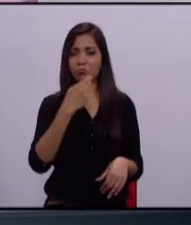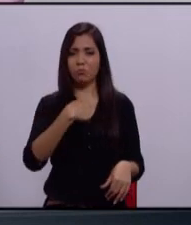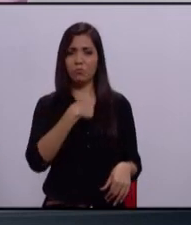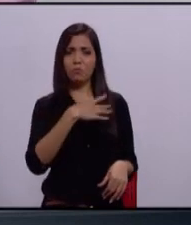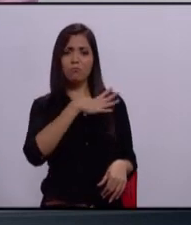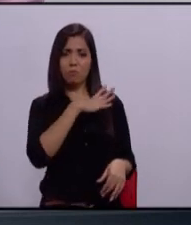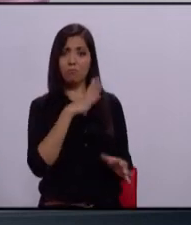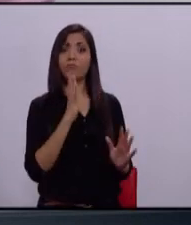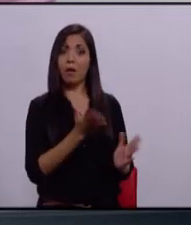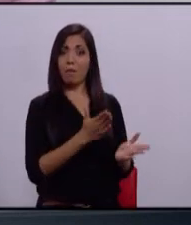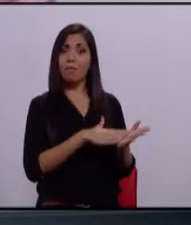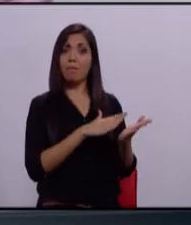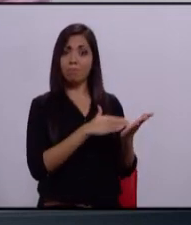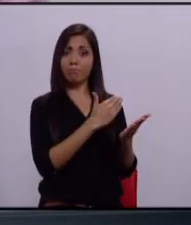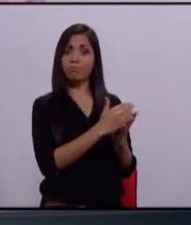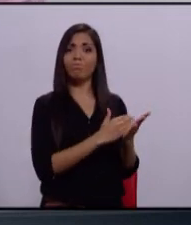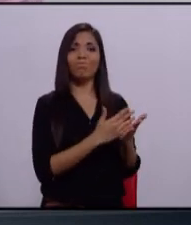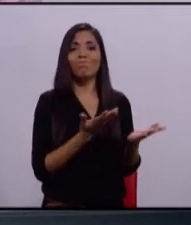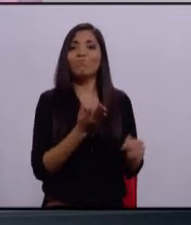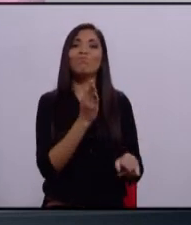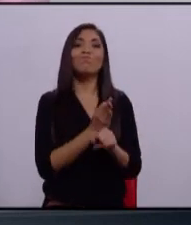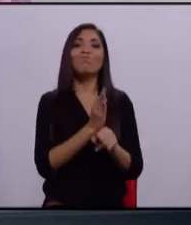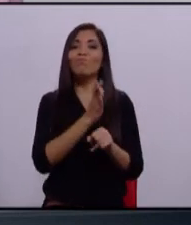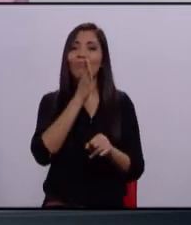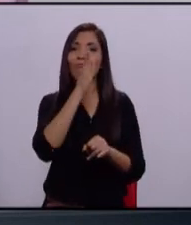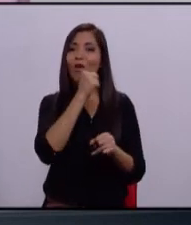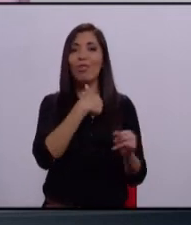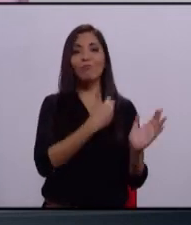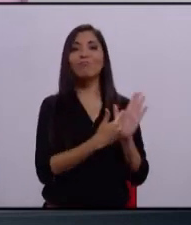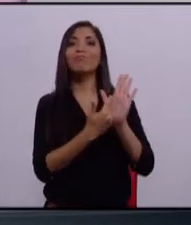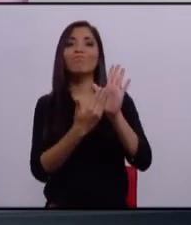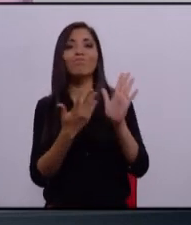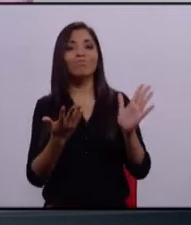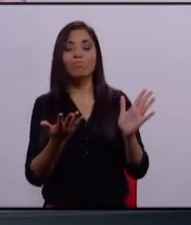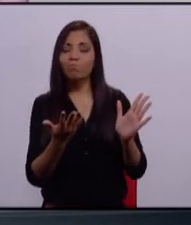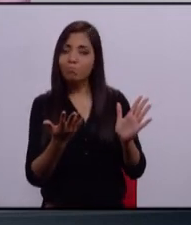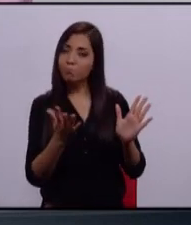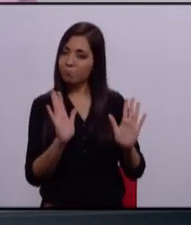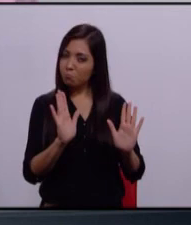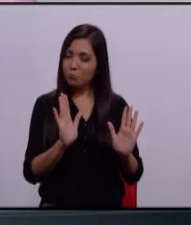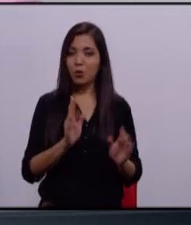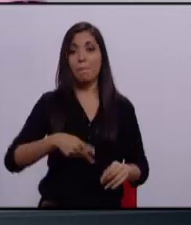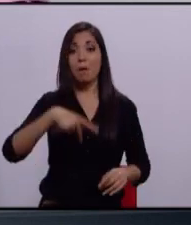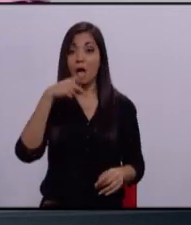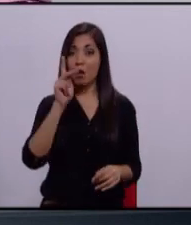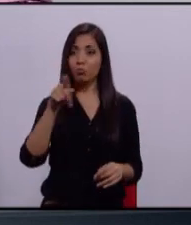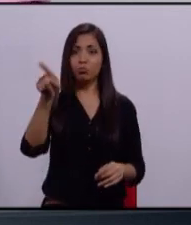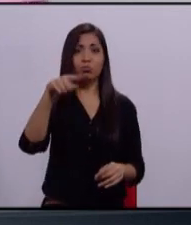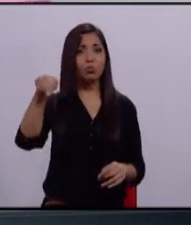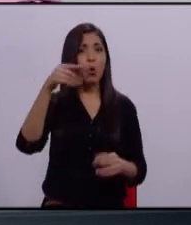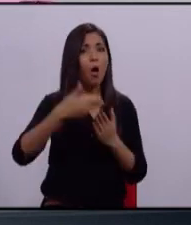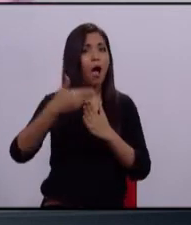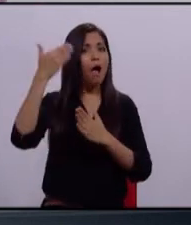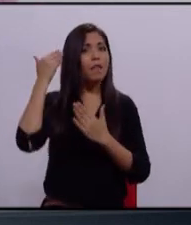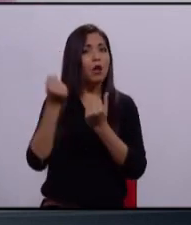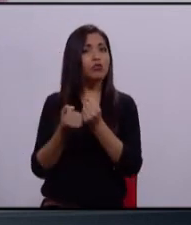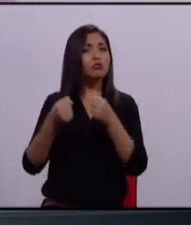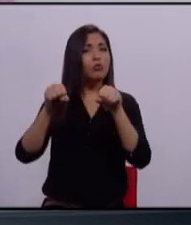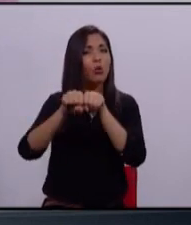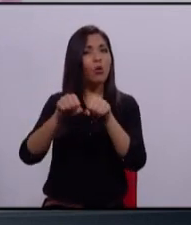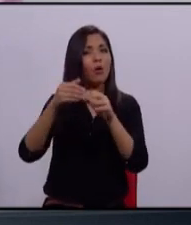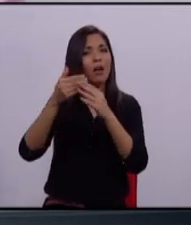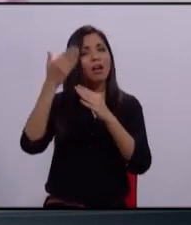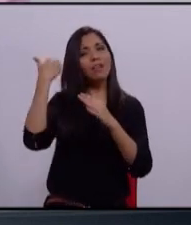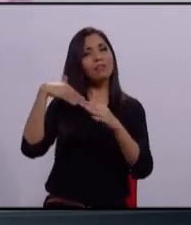algunos documentos, no me lo permite el poderlos presentar, pero bueno, recordarle que algunos de sus socios de las empresas que ha manejado,